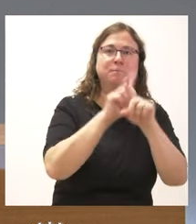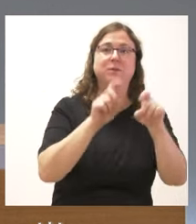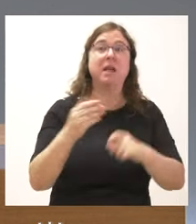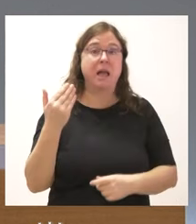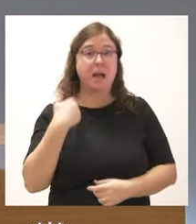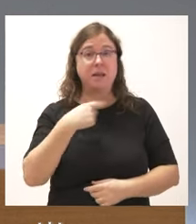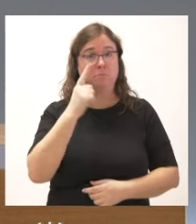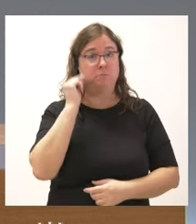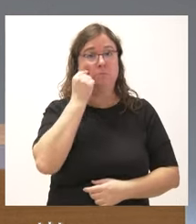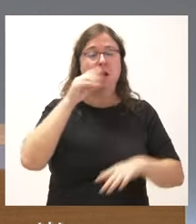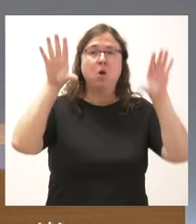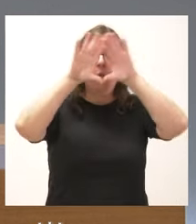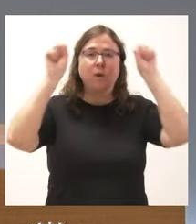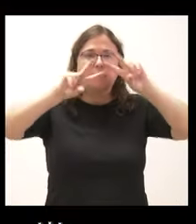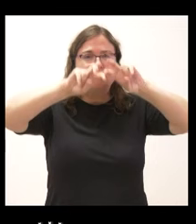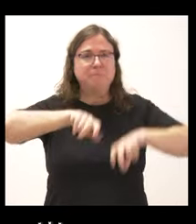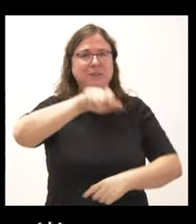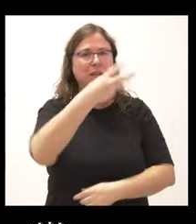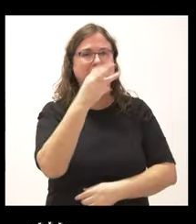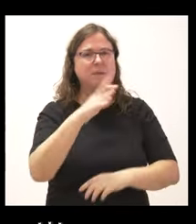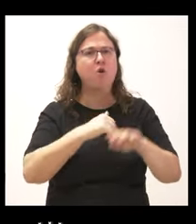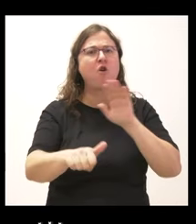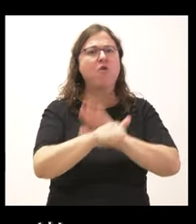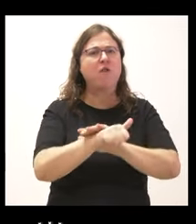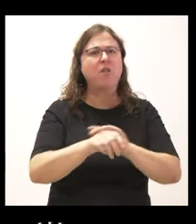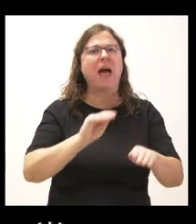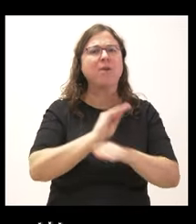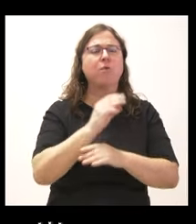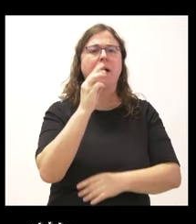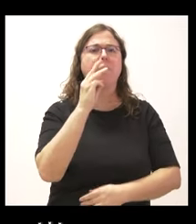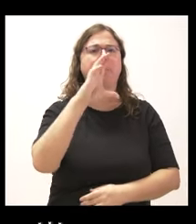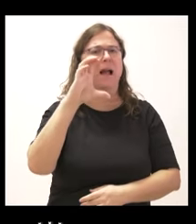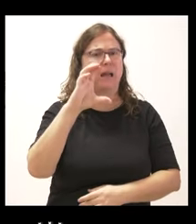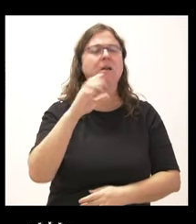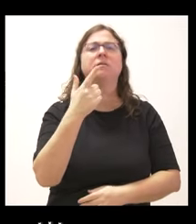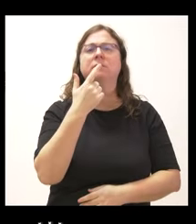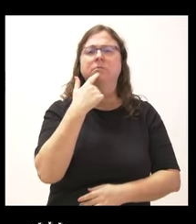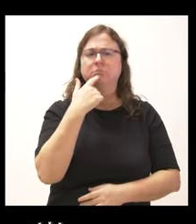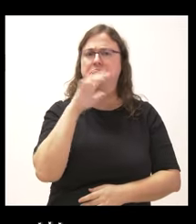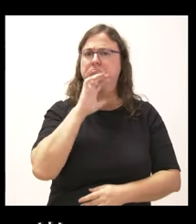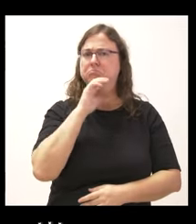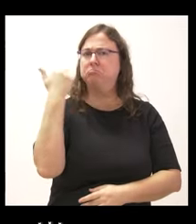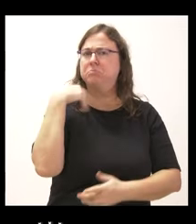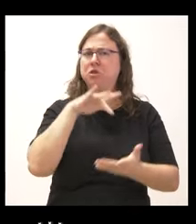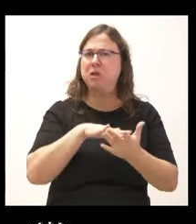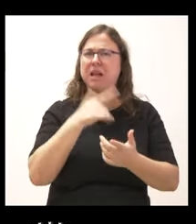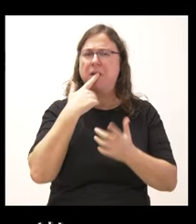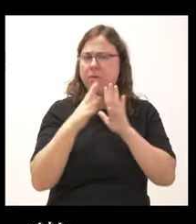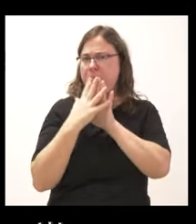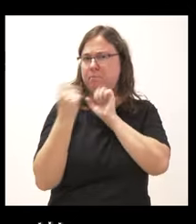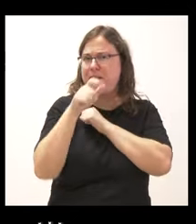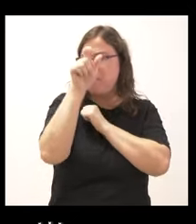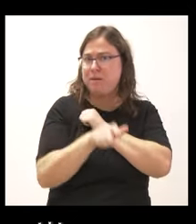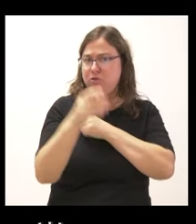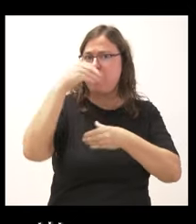conocimos que la Guardia Civil investiga a 30 personas por fraude en las ayudas de la PAC. Algo que ocurrió, según la investigación con la connivencia de personal